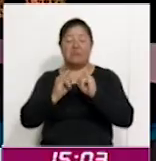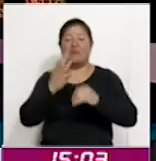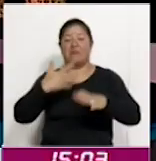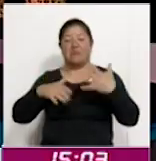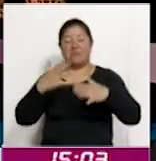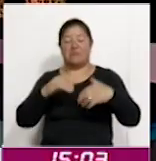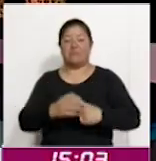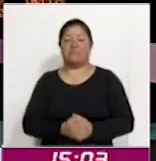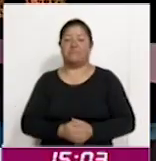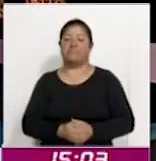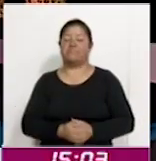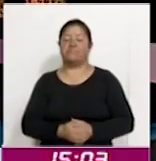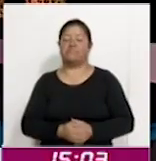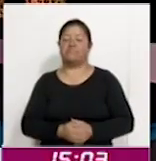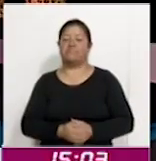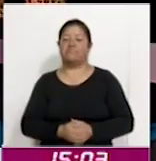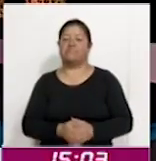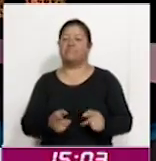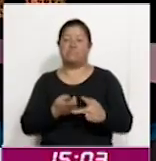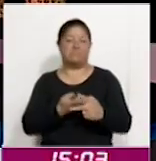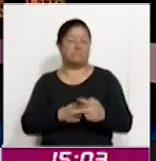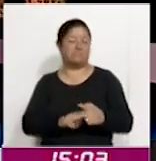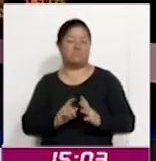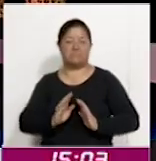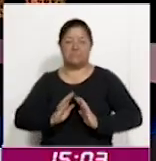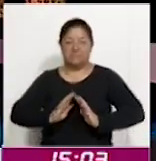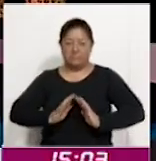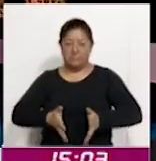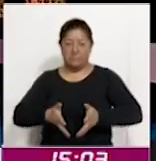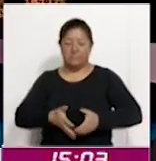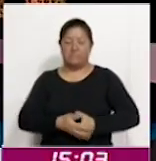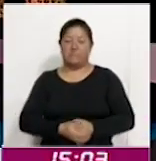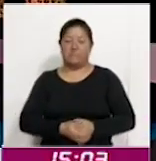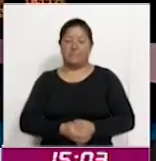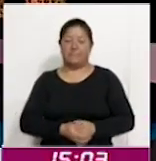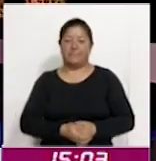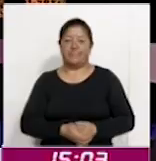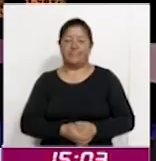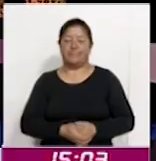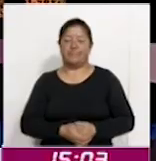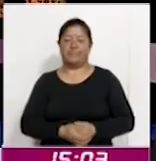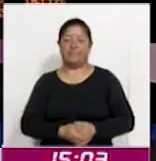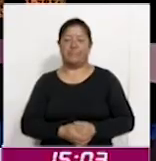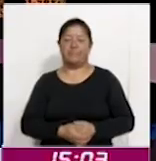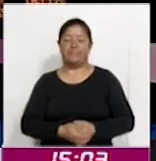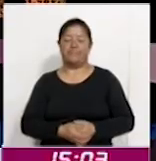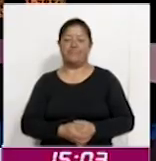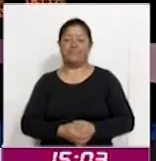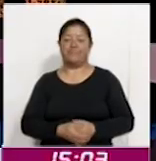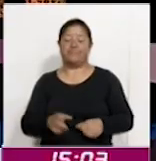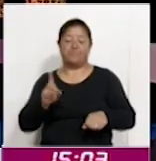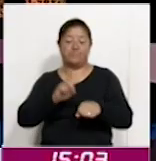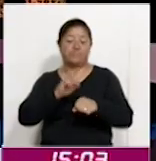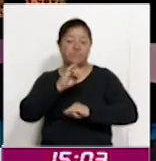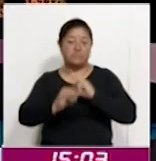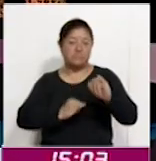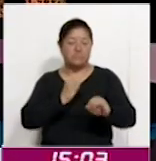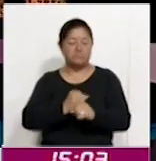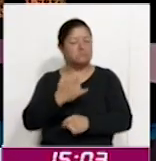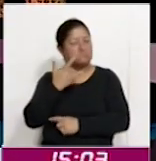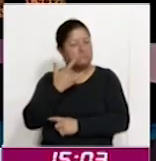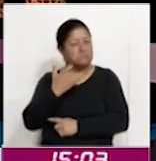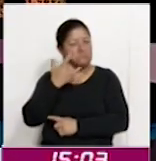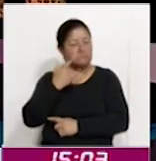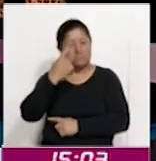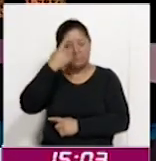Bienvenidos. Vamos, vamos de lleno a la información. Le comentaba, con motivo del Día Internacional de la Lucha para